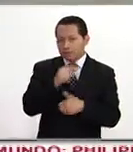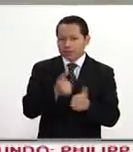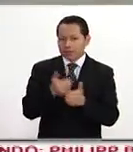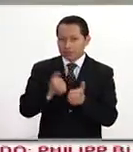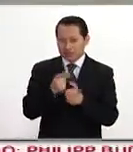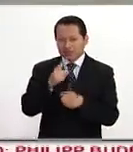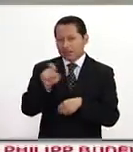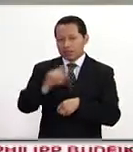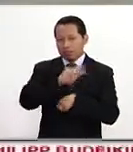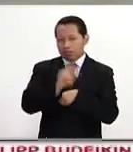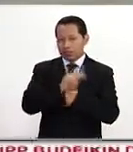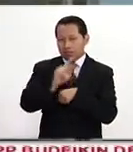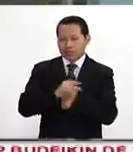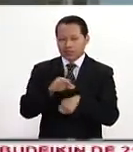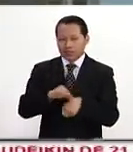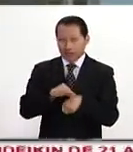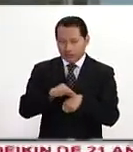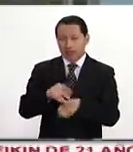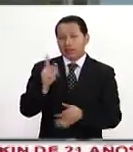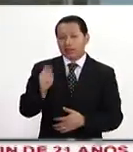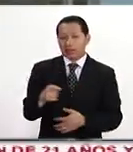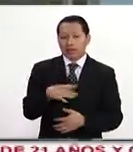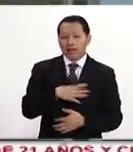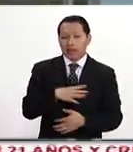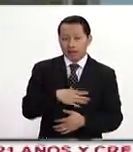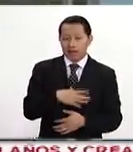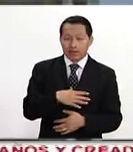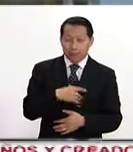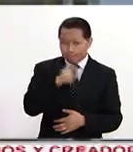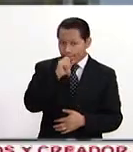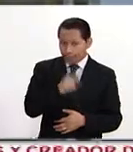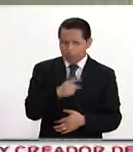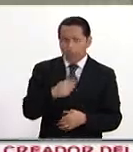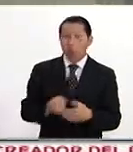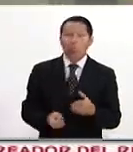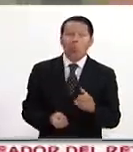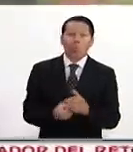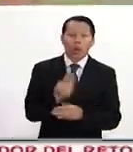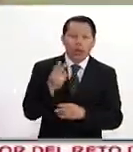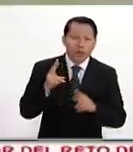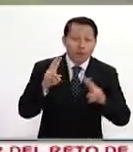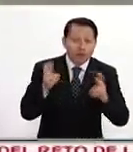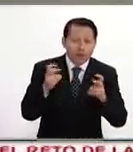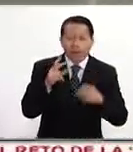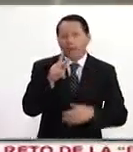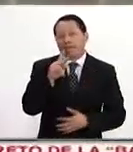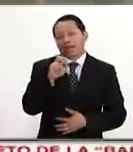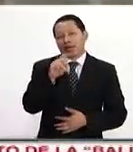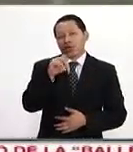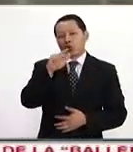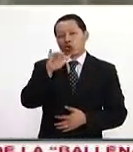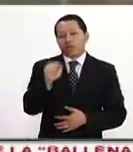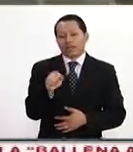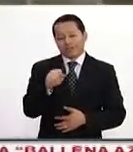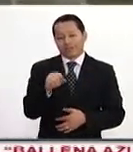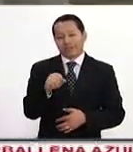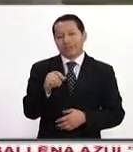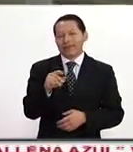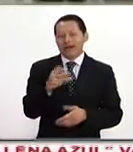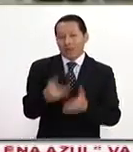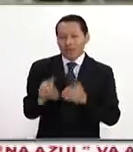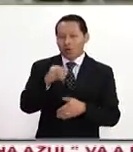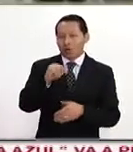más de 100 países carne, pues parece ser que tenemos un nuevo caso Petrobras, pero en este caso un caso JBS